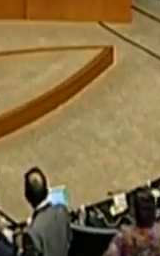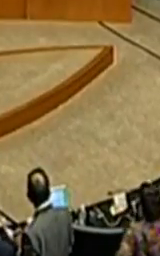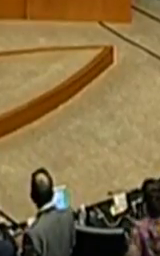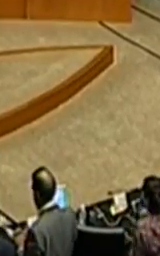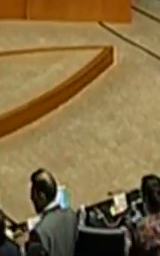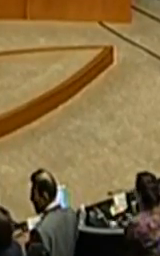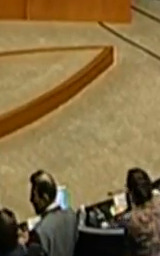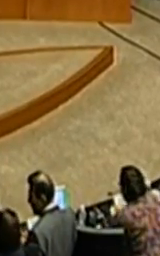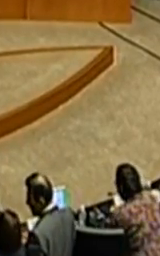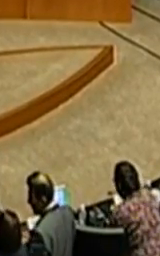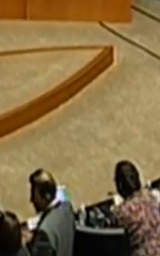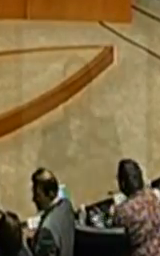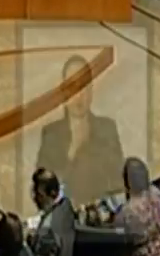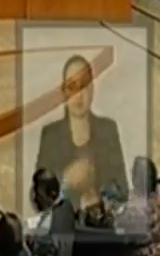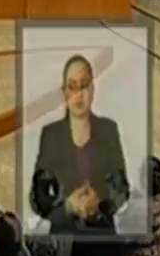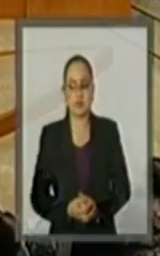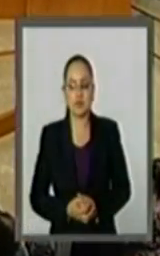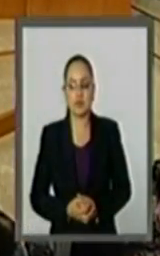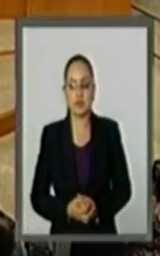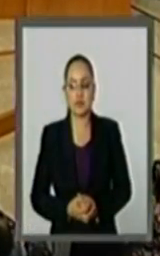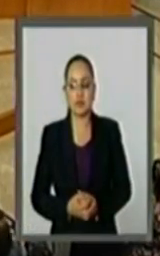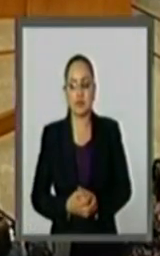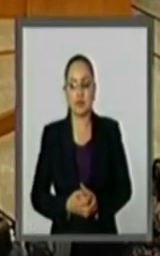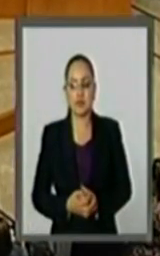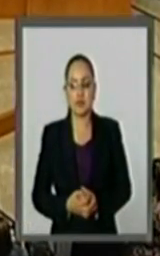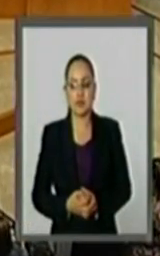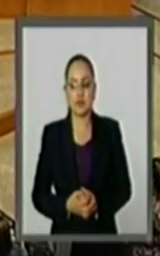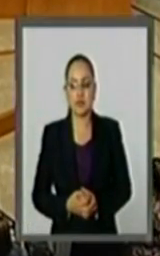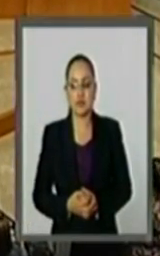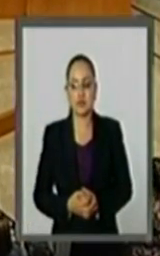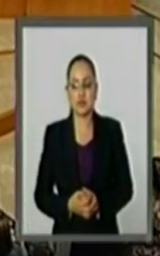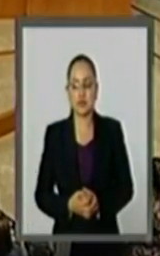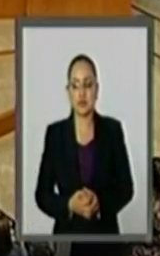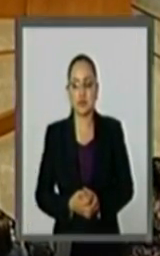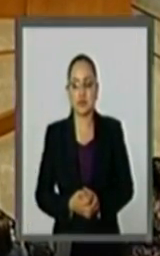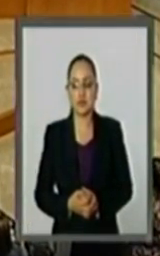¿Cómo se sube esto? ¿Cómo se sube esto?